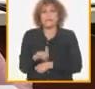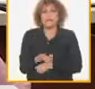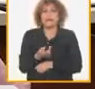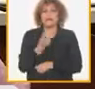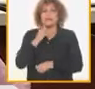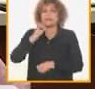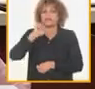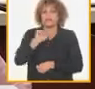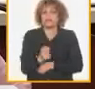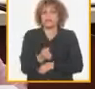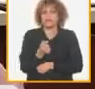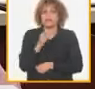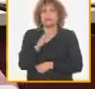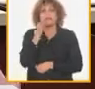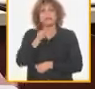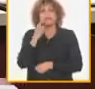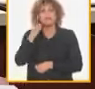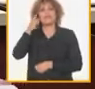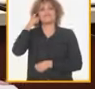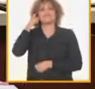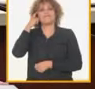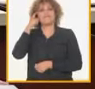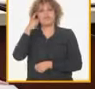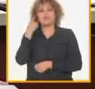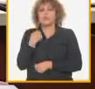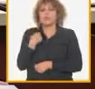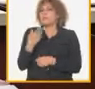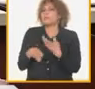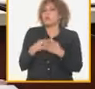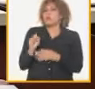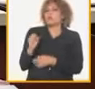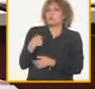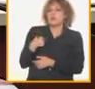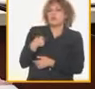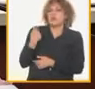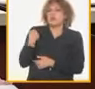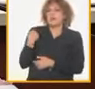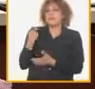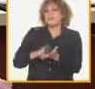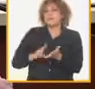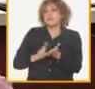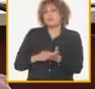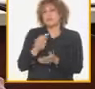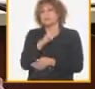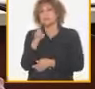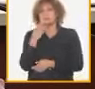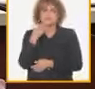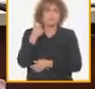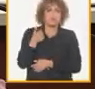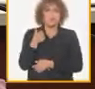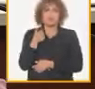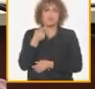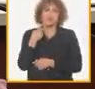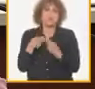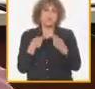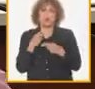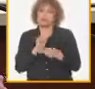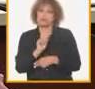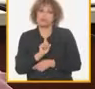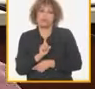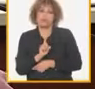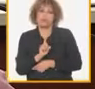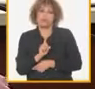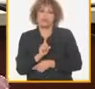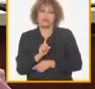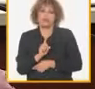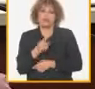hacer reaccionar a la gente el problema no es que yo soy militante o soy revolucionario bueno no, yo no hago eso pero